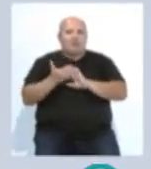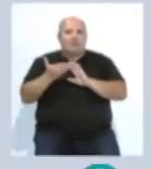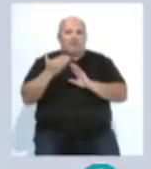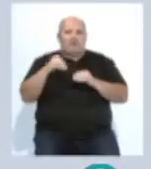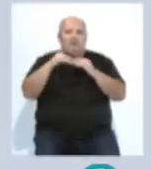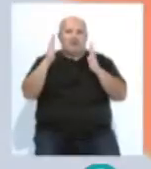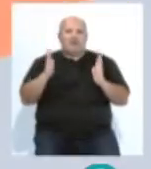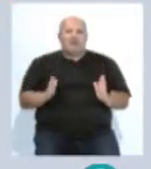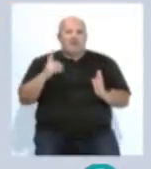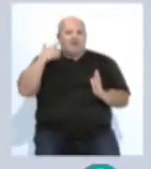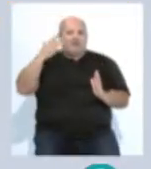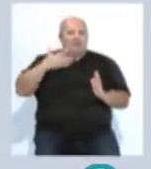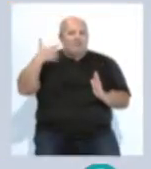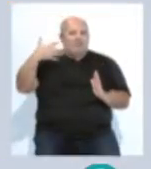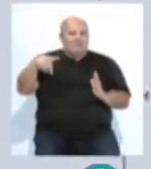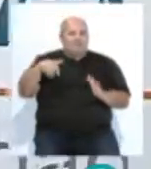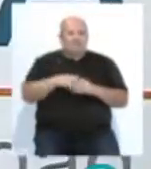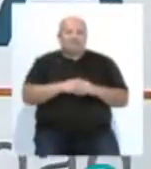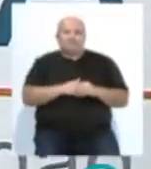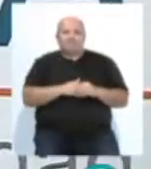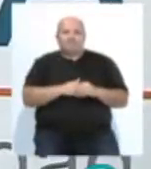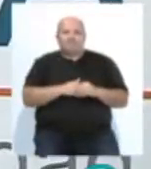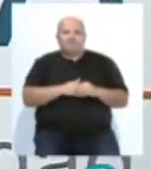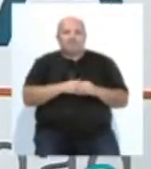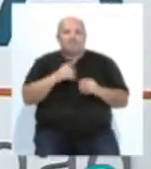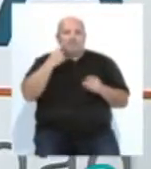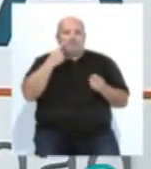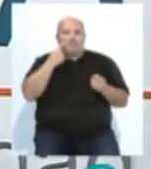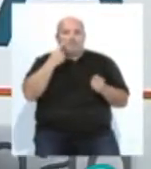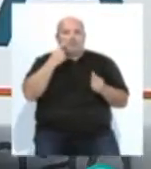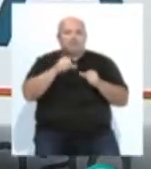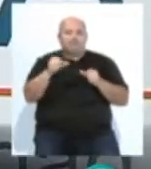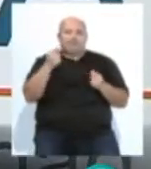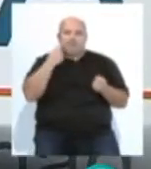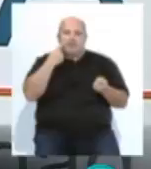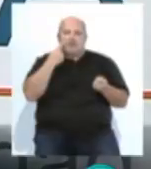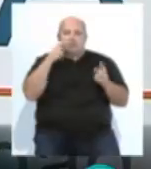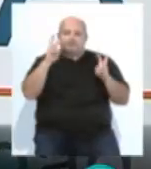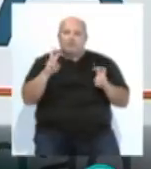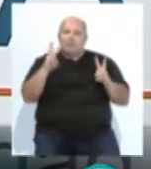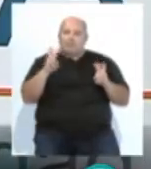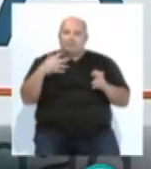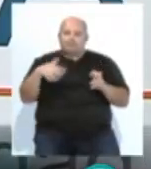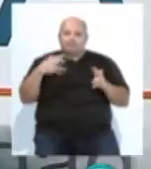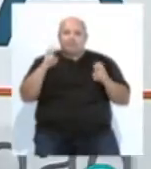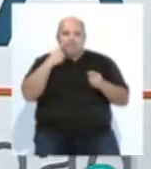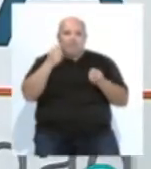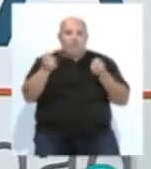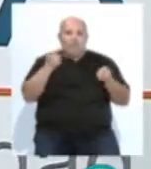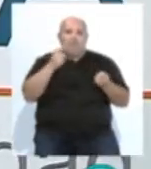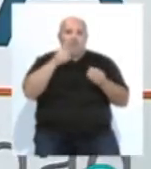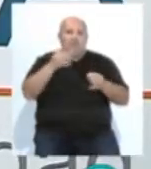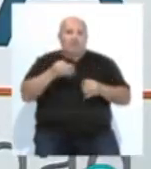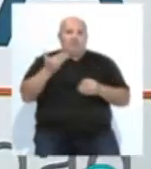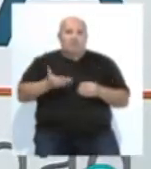en el Palacio de los Márqueses de Recaño. Hay que estar muy, muy, muy, muy pendientes, porque esto es lo